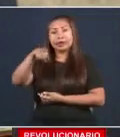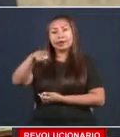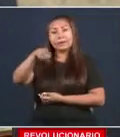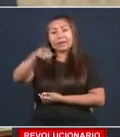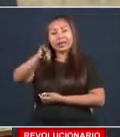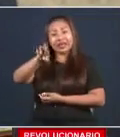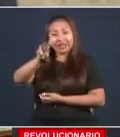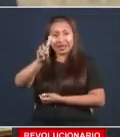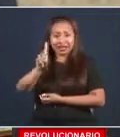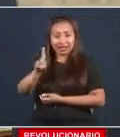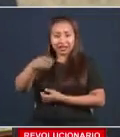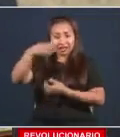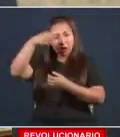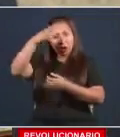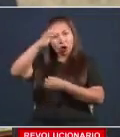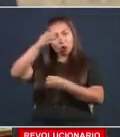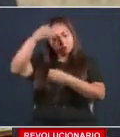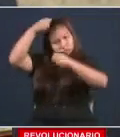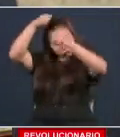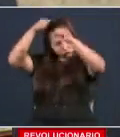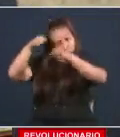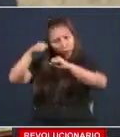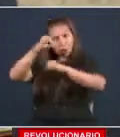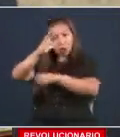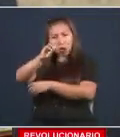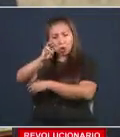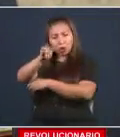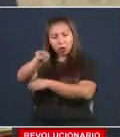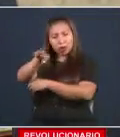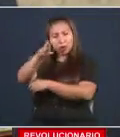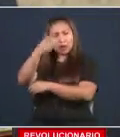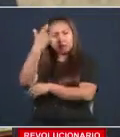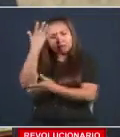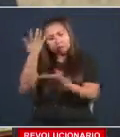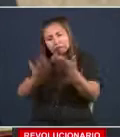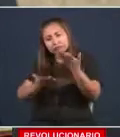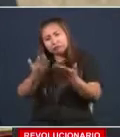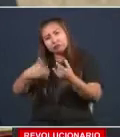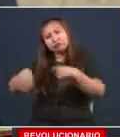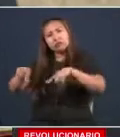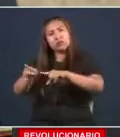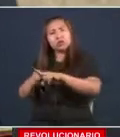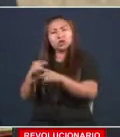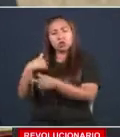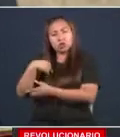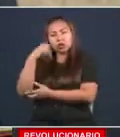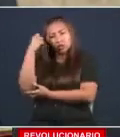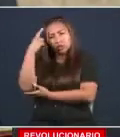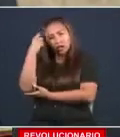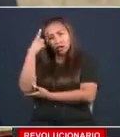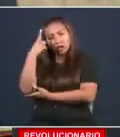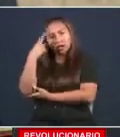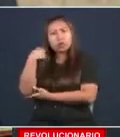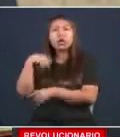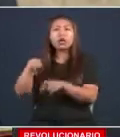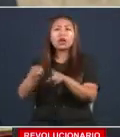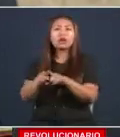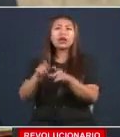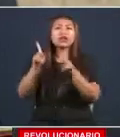quizás quiere ser arrebatado por otros. Yo comprendo a la gente de Colón, de Mariano y de Bolota.